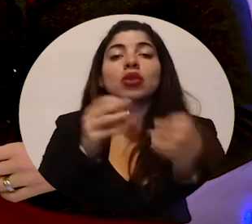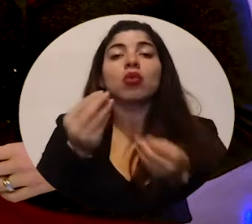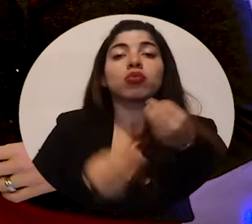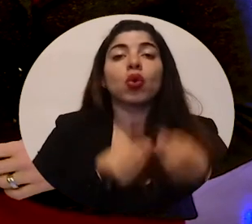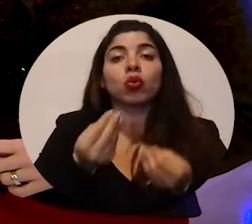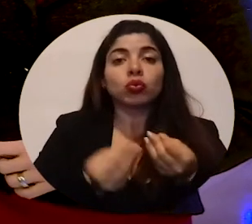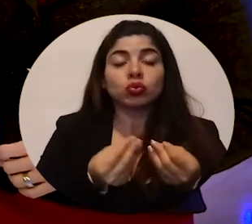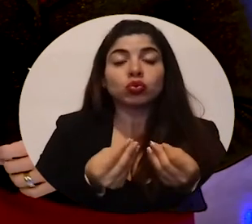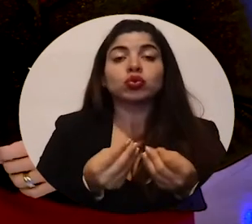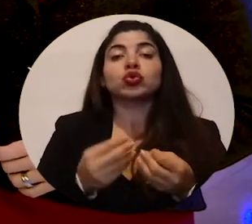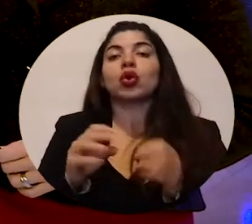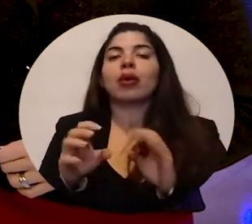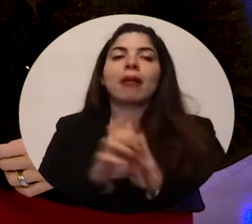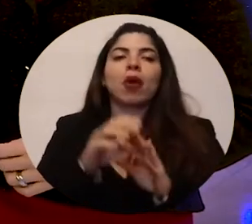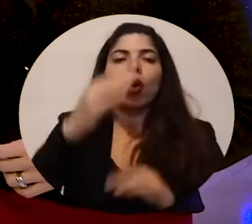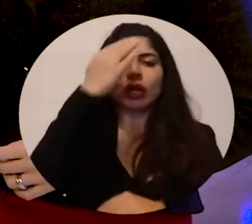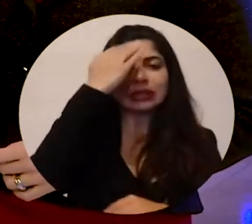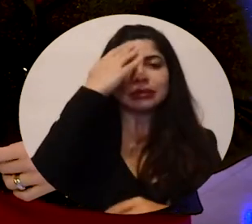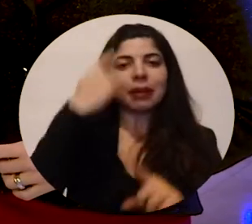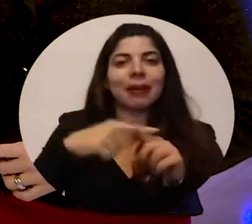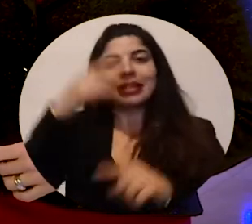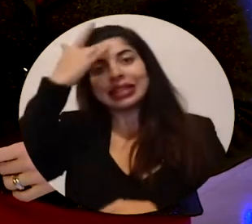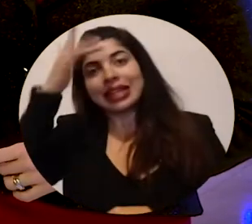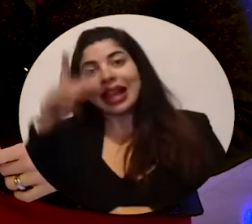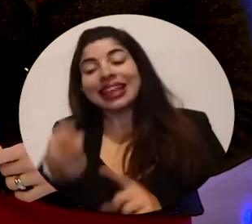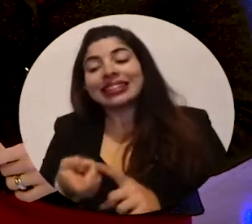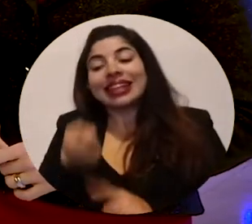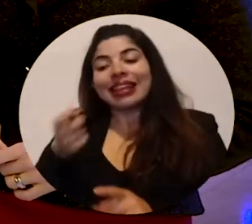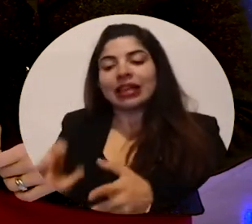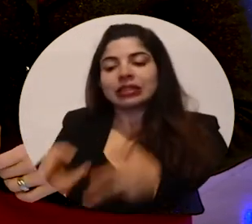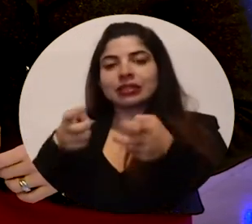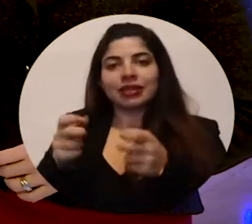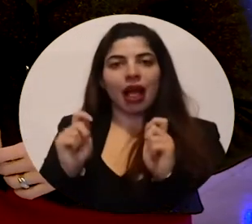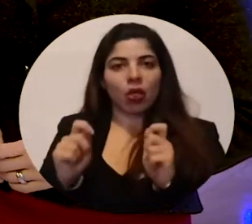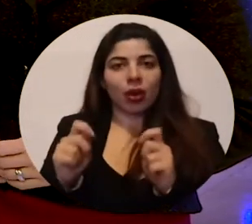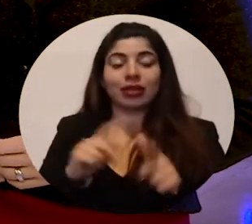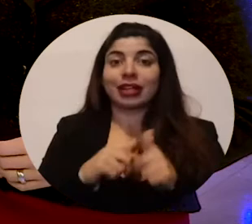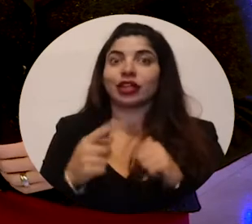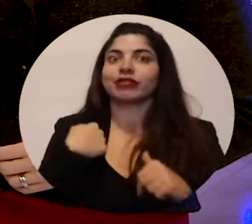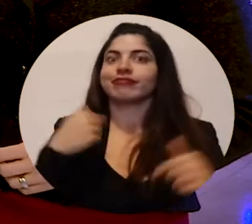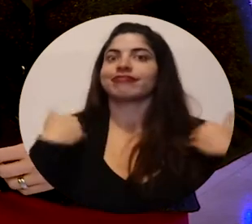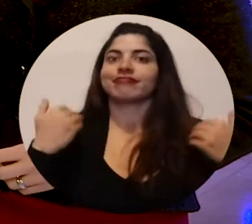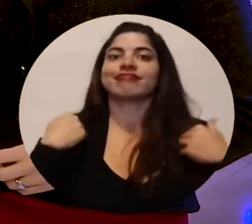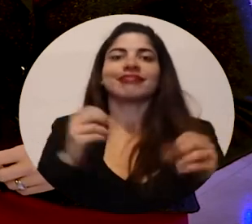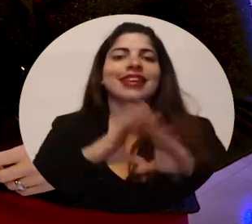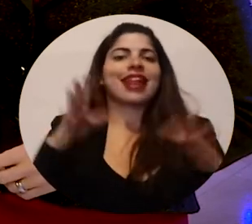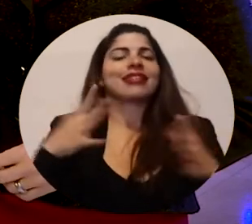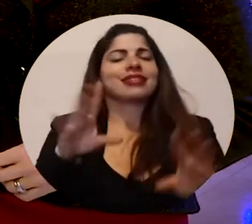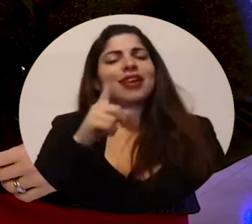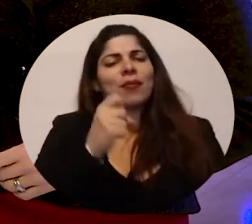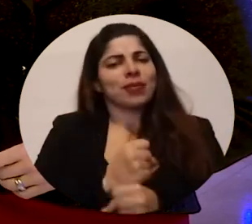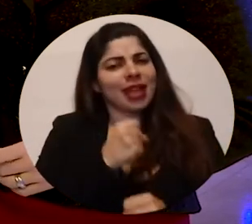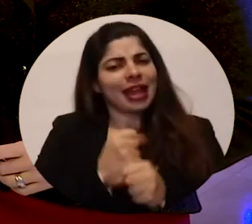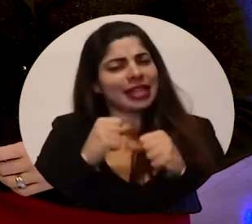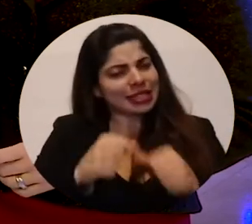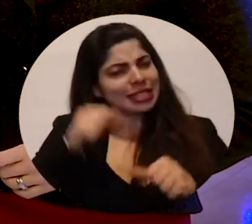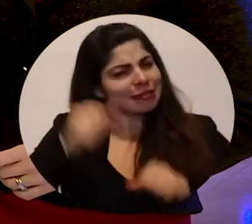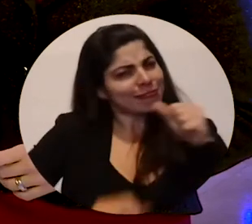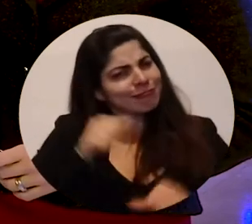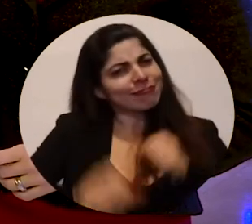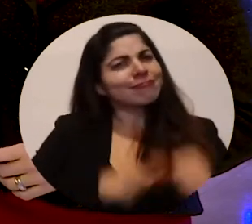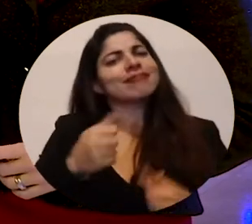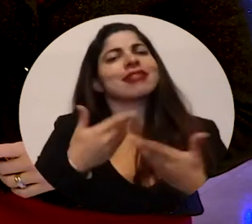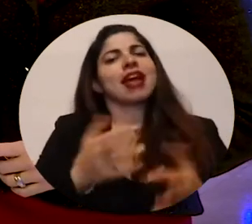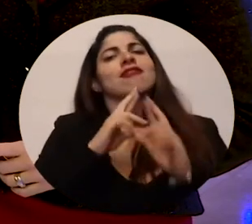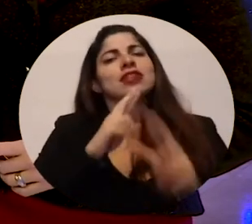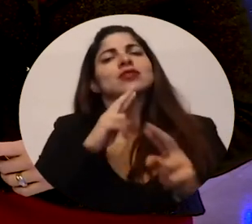productivo, como lo es el conocimiento y la inteligencia a partir de la educación. Así es que muy contento y claramente con una tarea para seguir adelante y